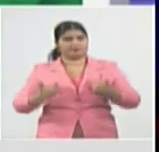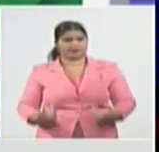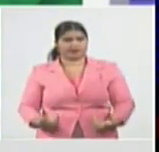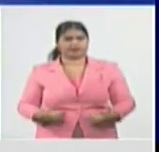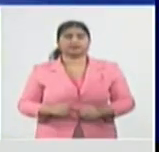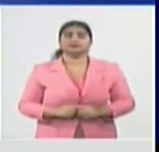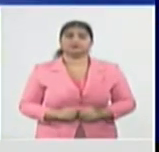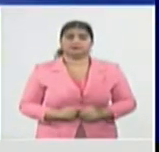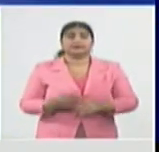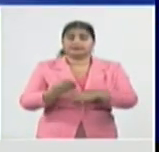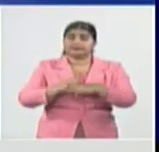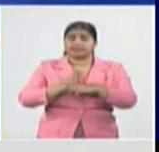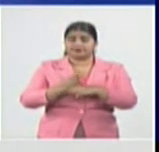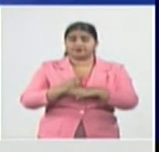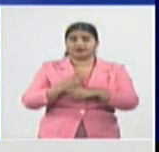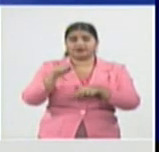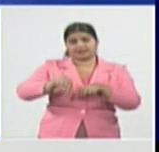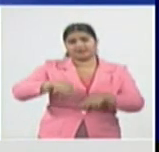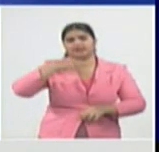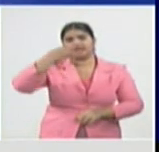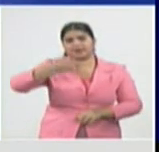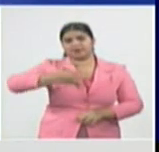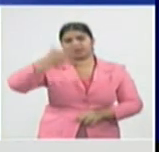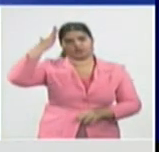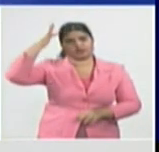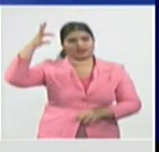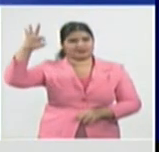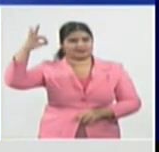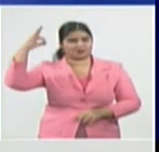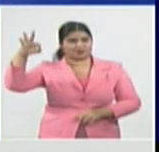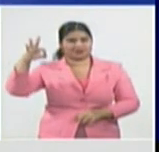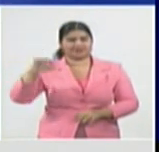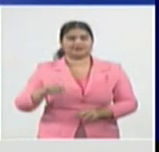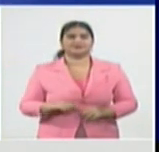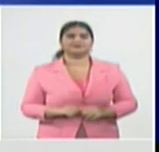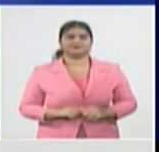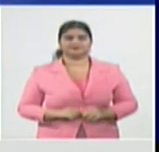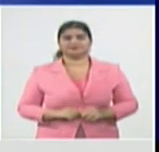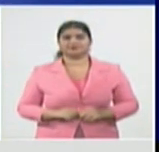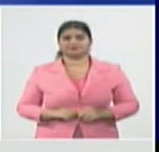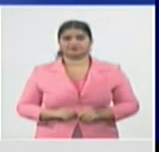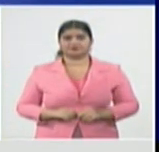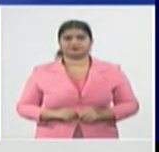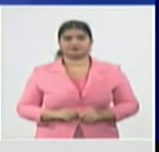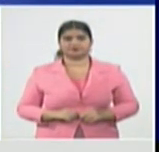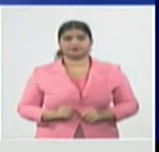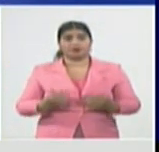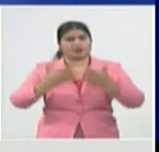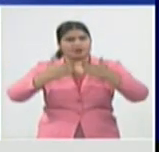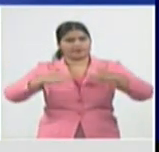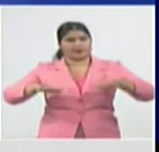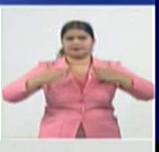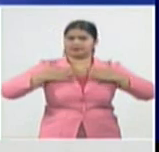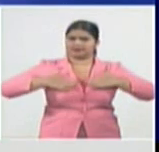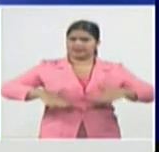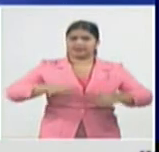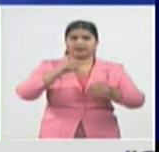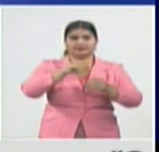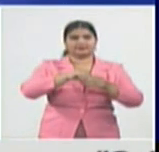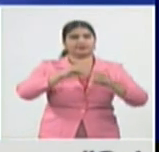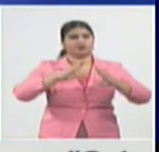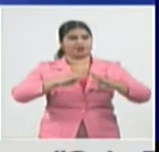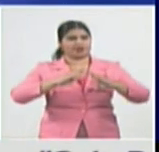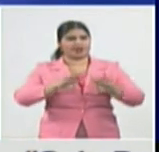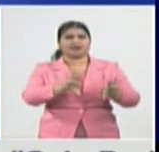instituciones en familiares en ambos en instituciones y familias doctor en quienes se apoya este justamente